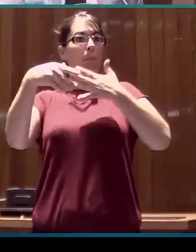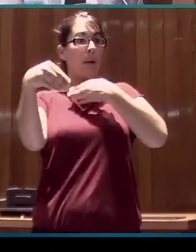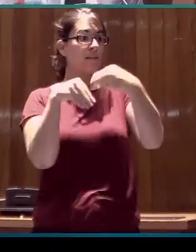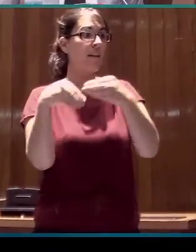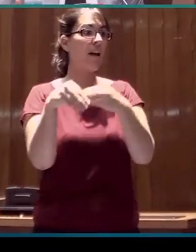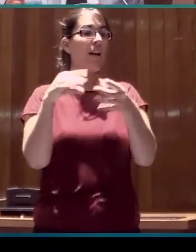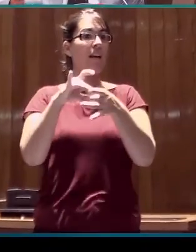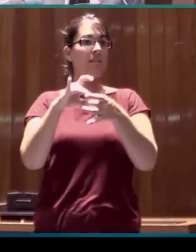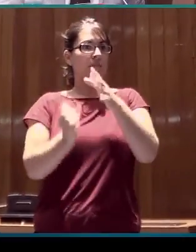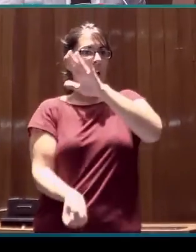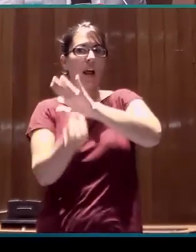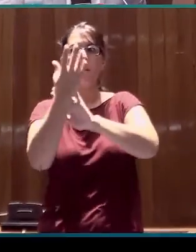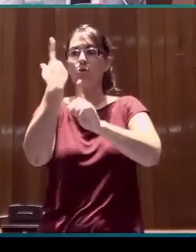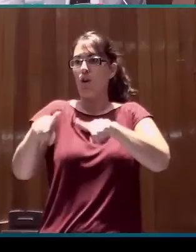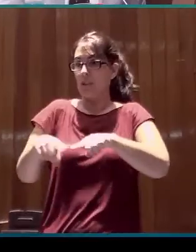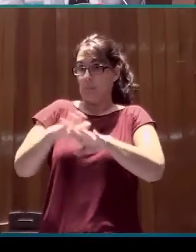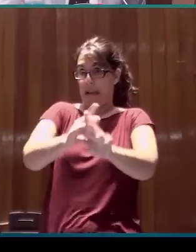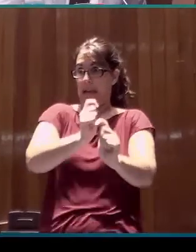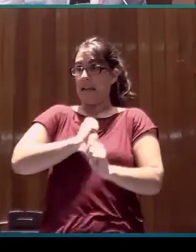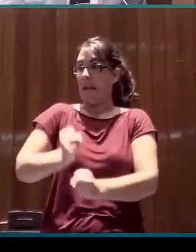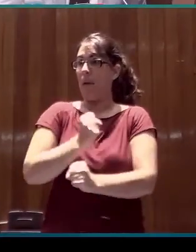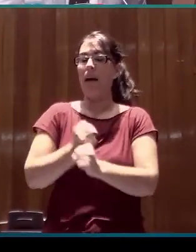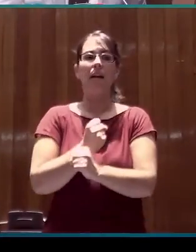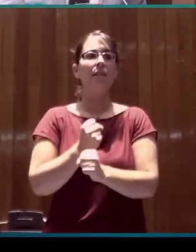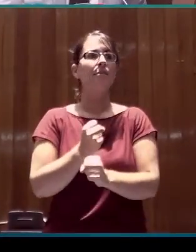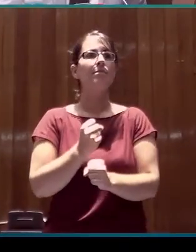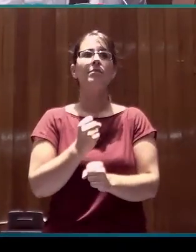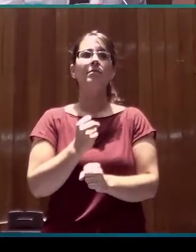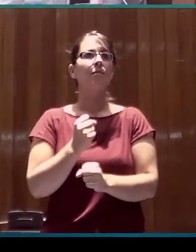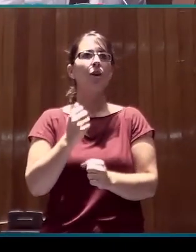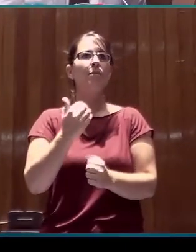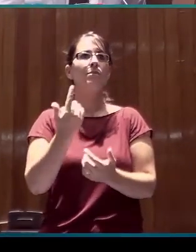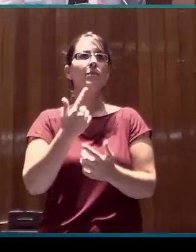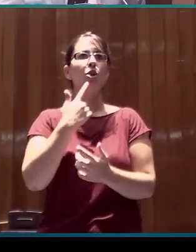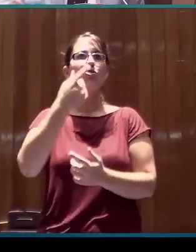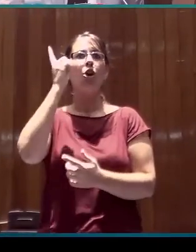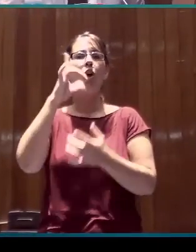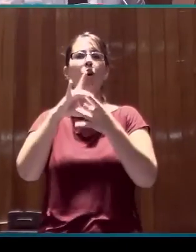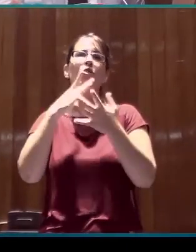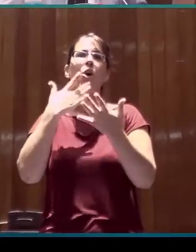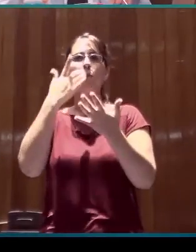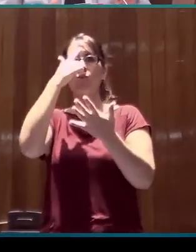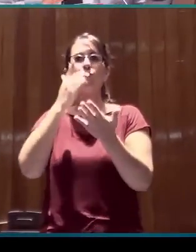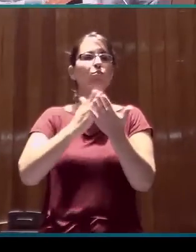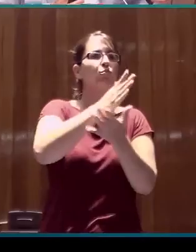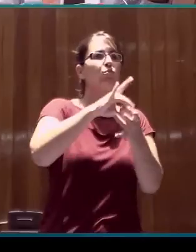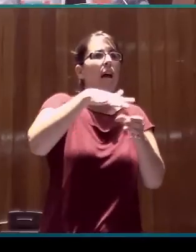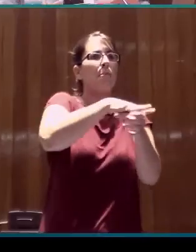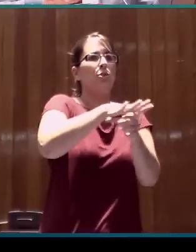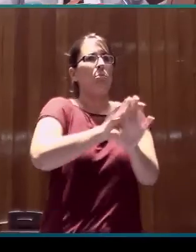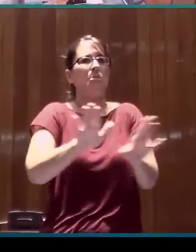creamos, los materiales con los cuales trabajamos, tienen un sesgo hacia una única variante. Y les pongo, para no